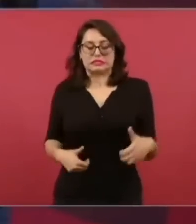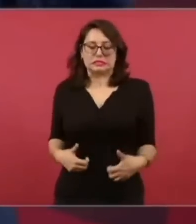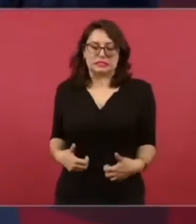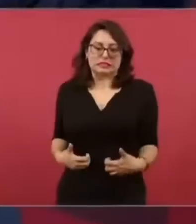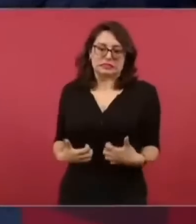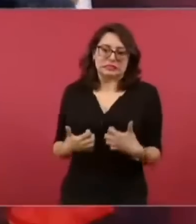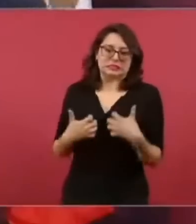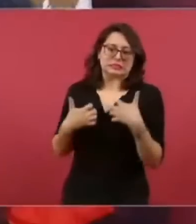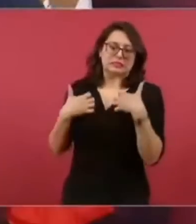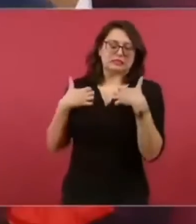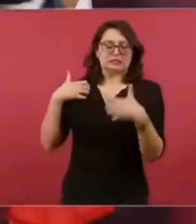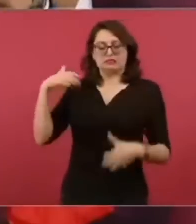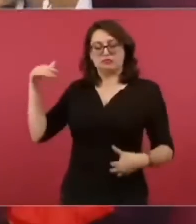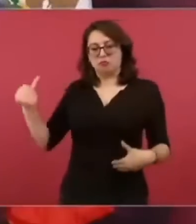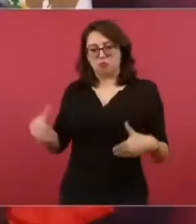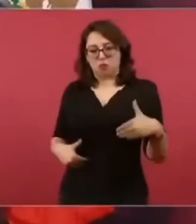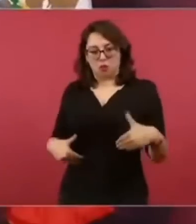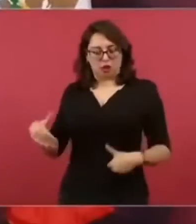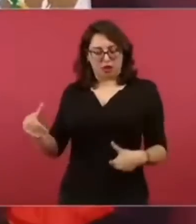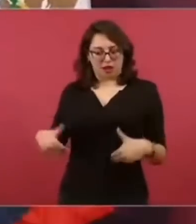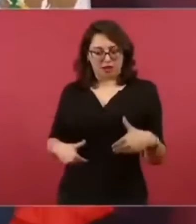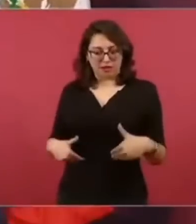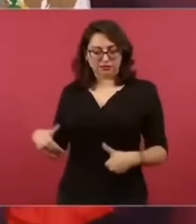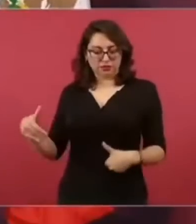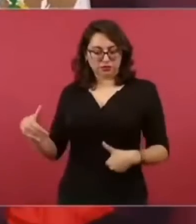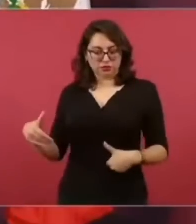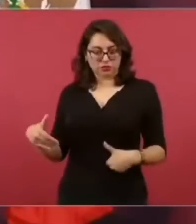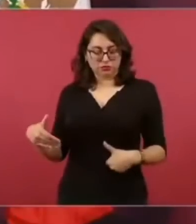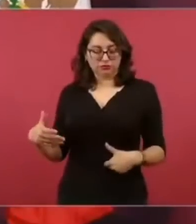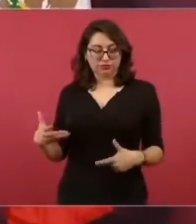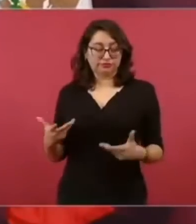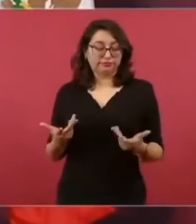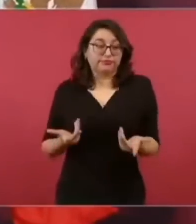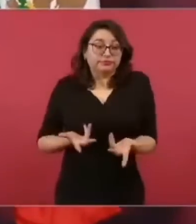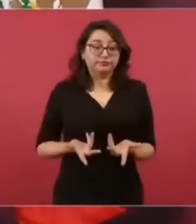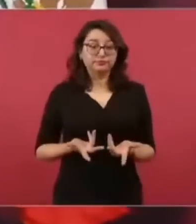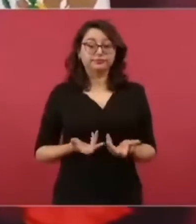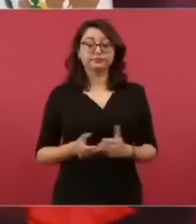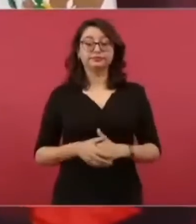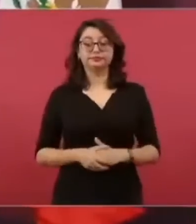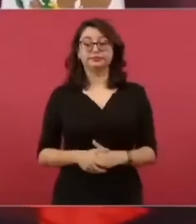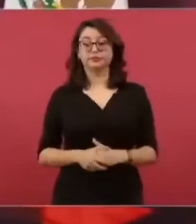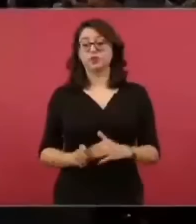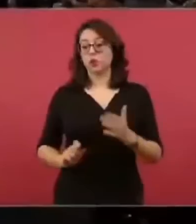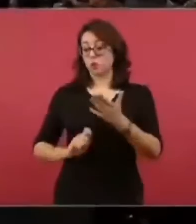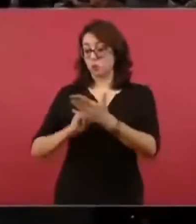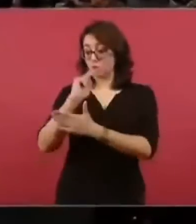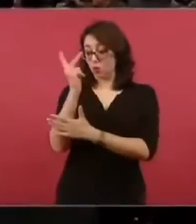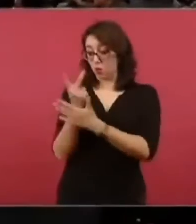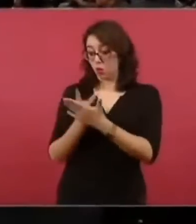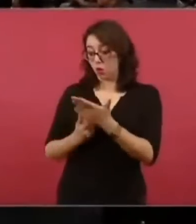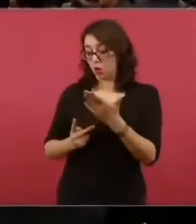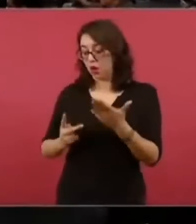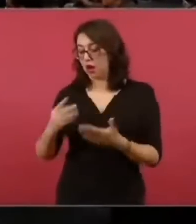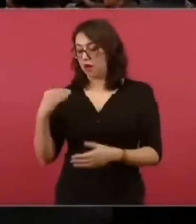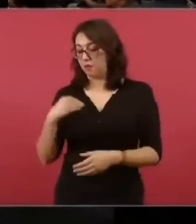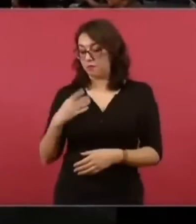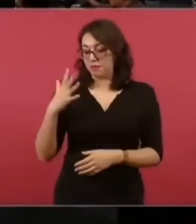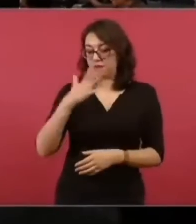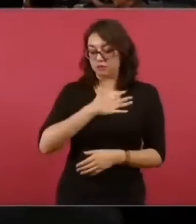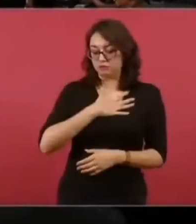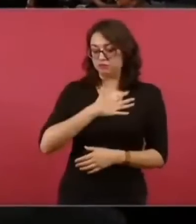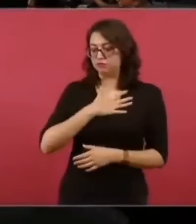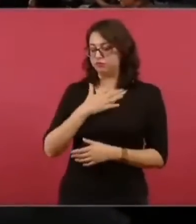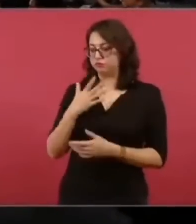Todos los programas de bienestar cuestionados por